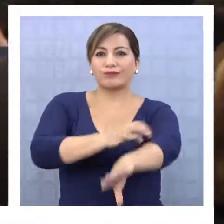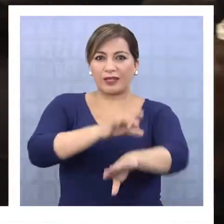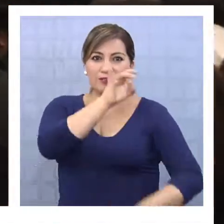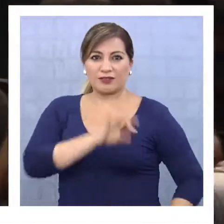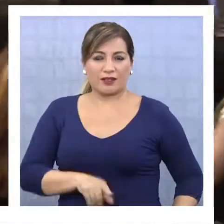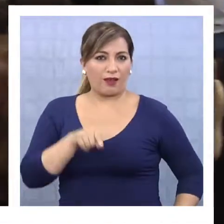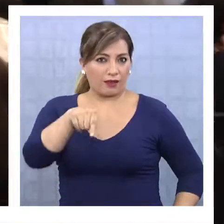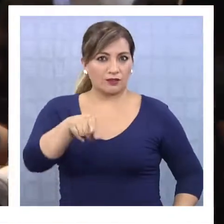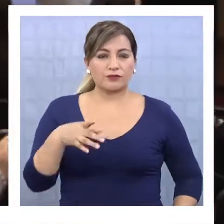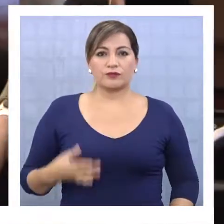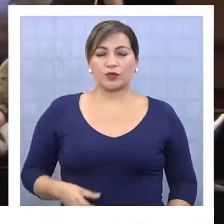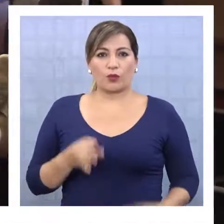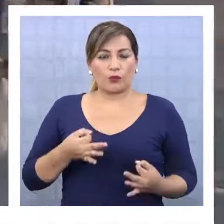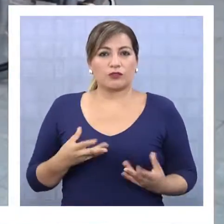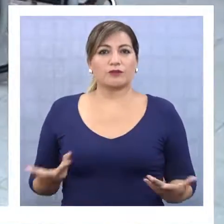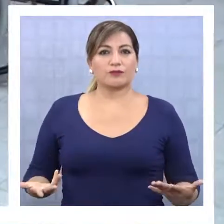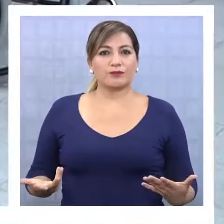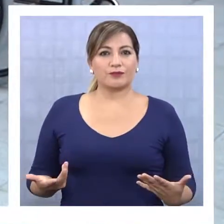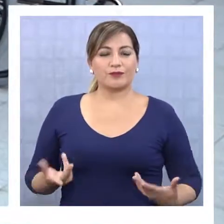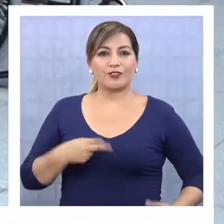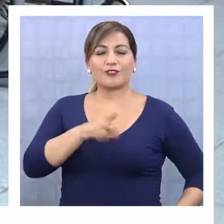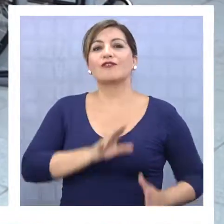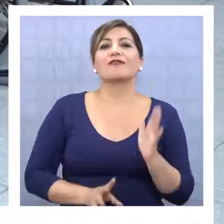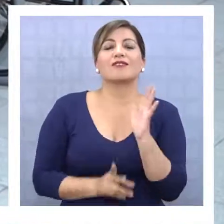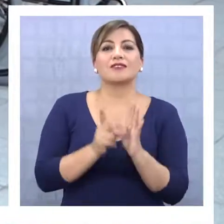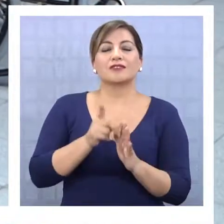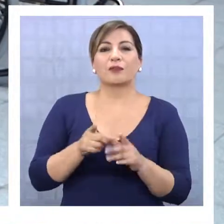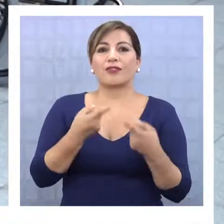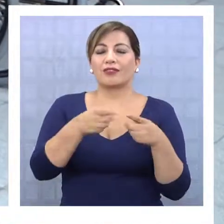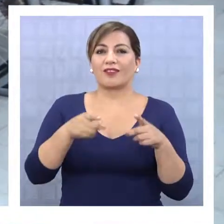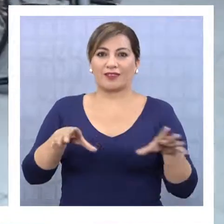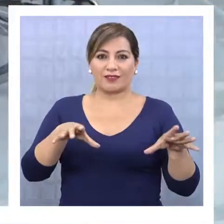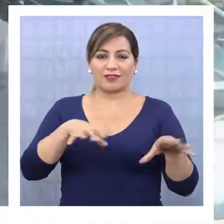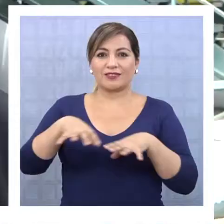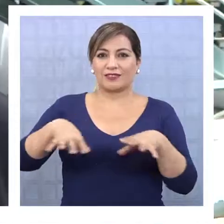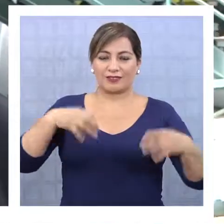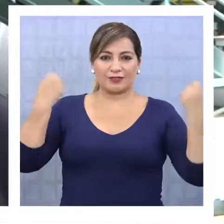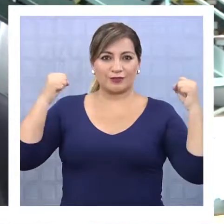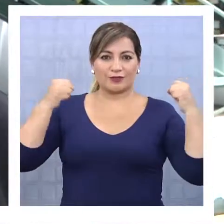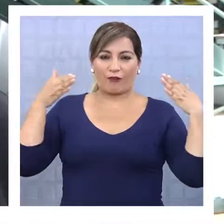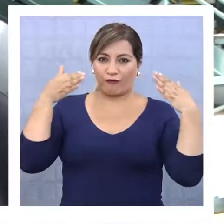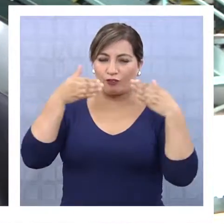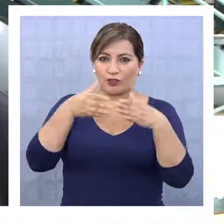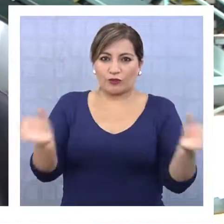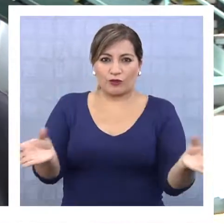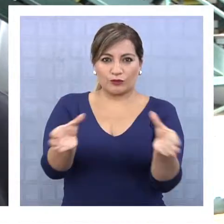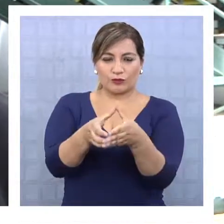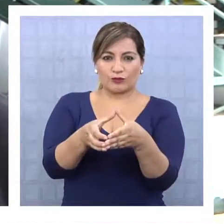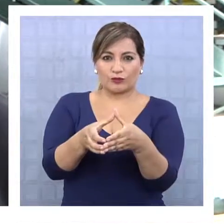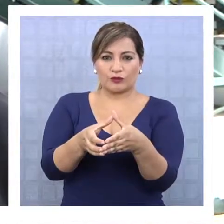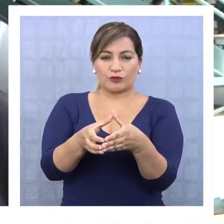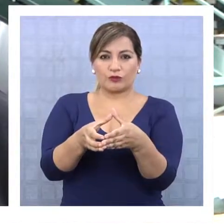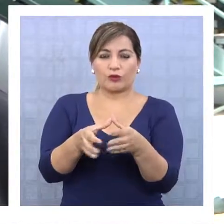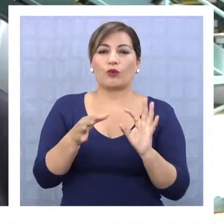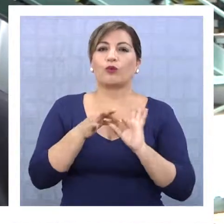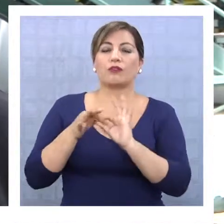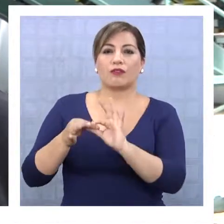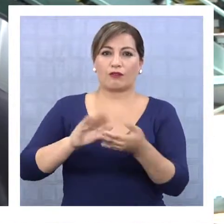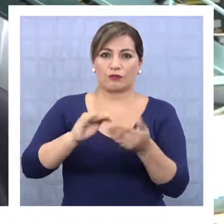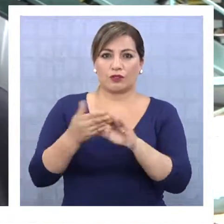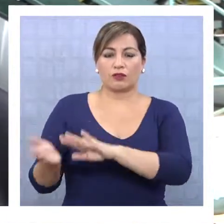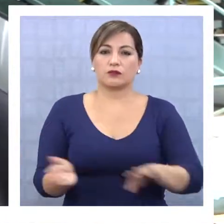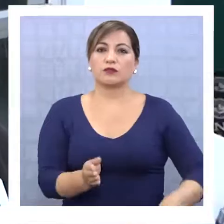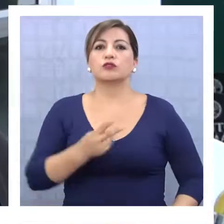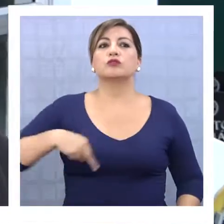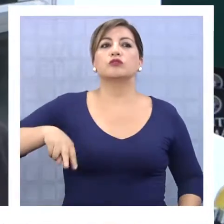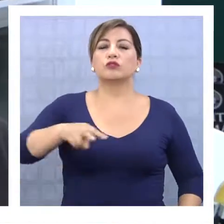Teletón a nivel nacional, en donde justamente estamos desarrollando la disciplina deportiva y también enfocando un poco el club de la mano de la